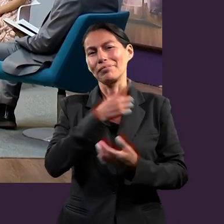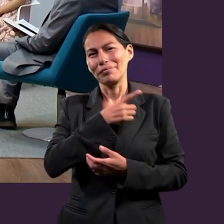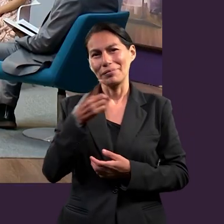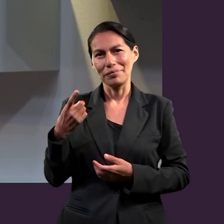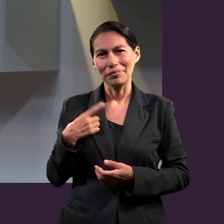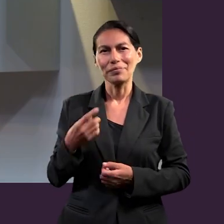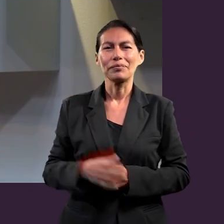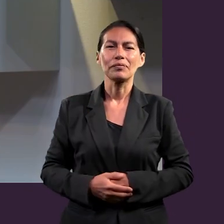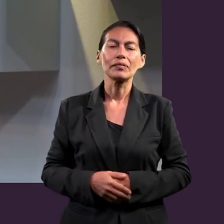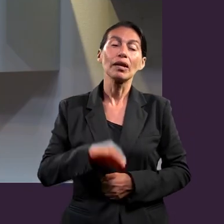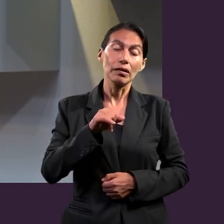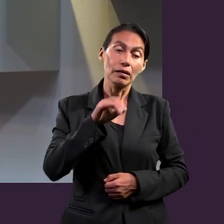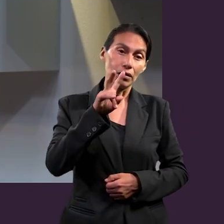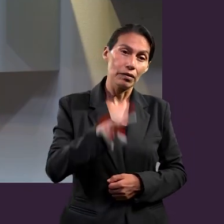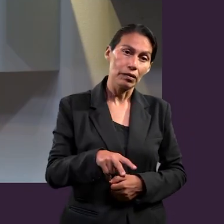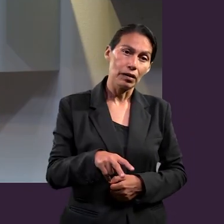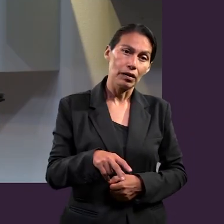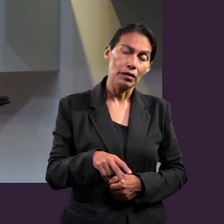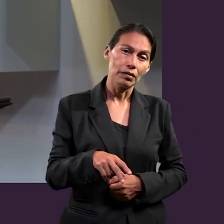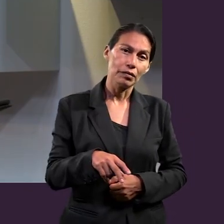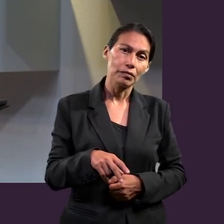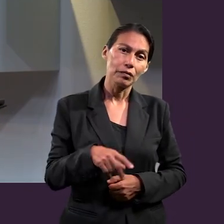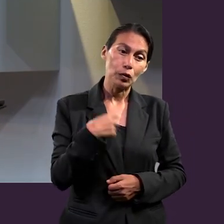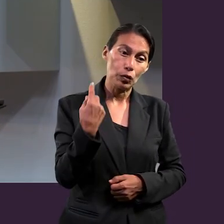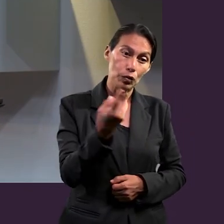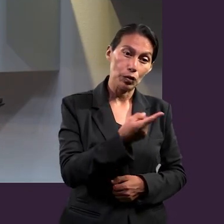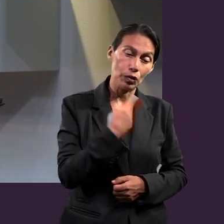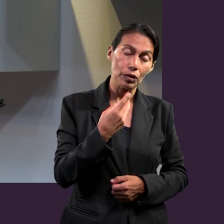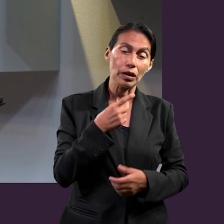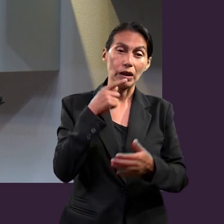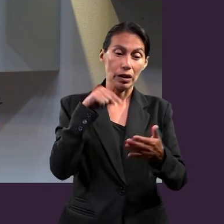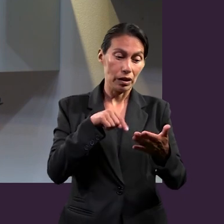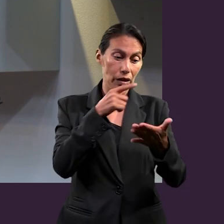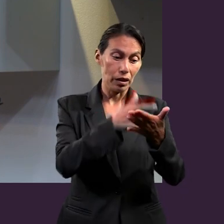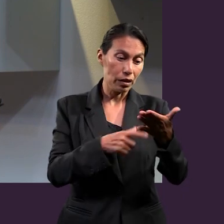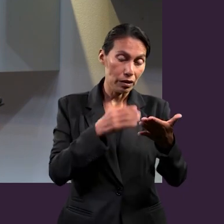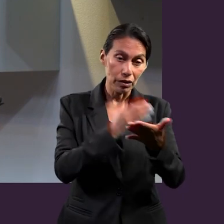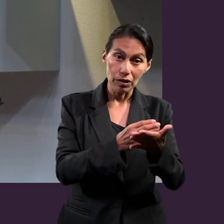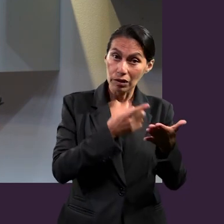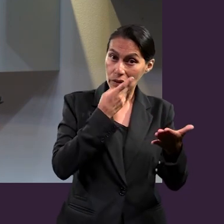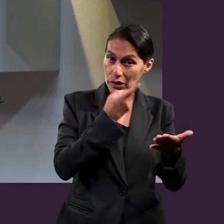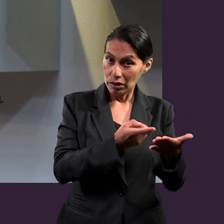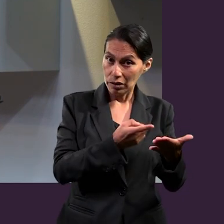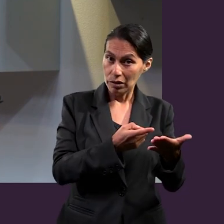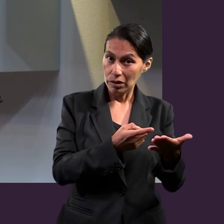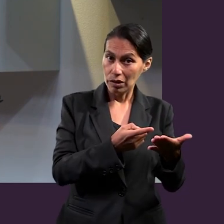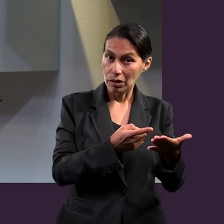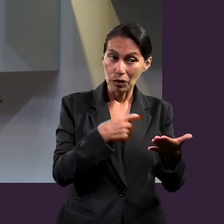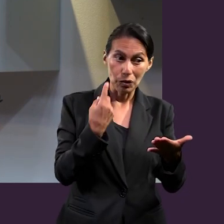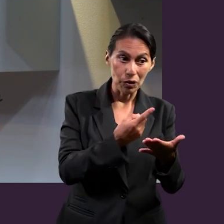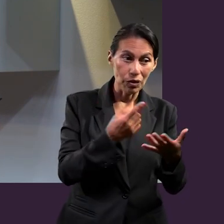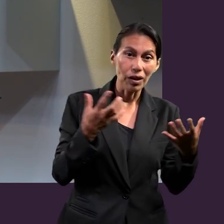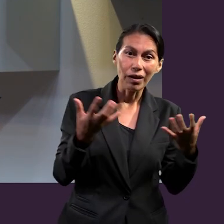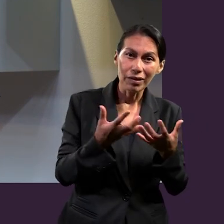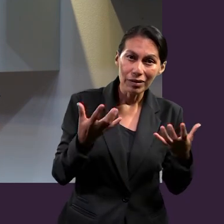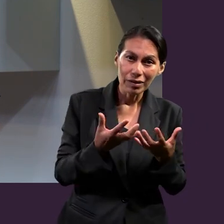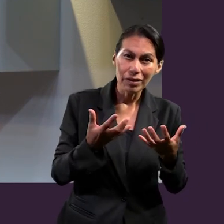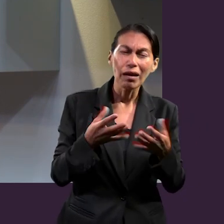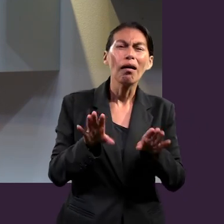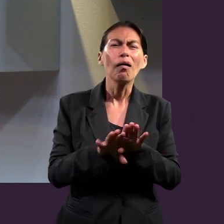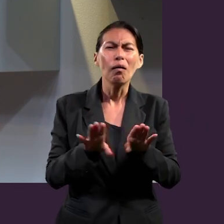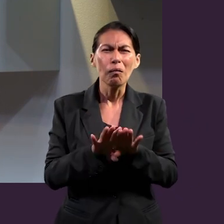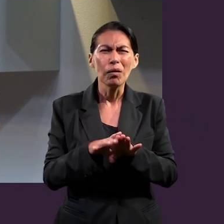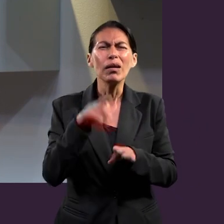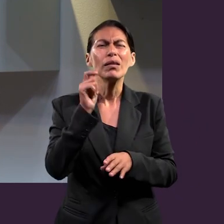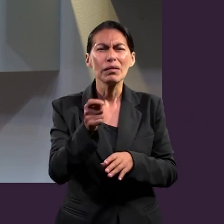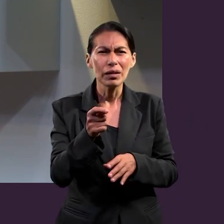porque lo que están mencionando, que nos impactó en la lección, ese qué hacer, pues la manera en cómo llegar